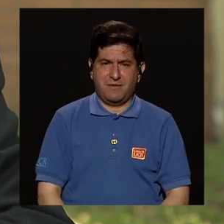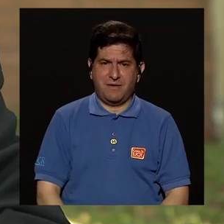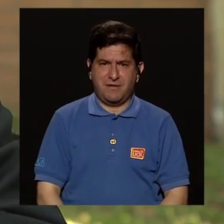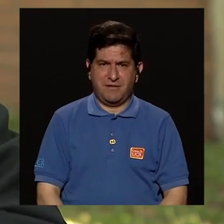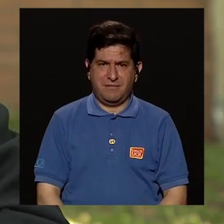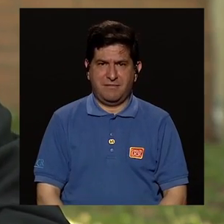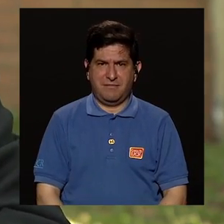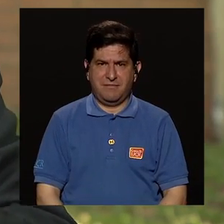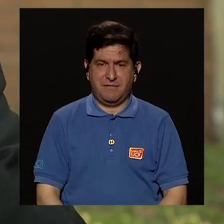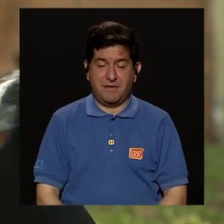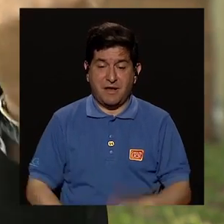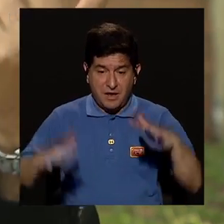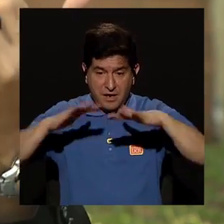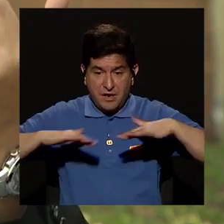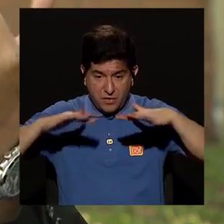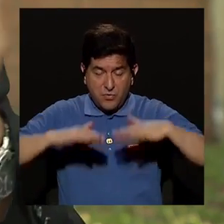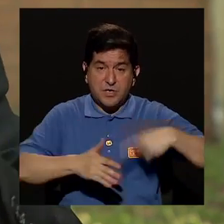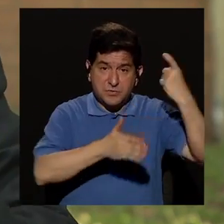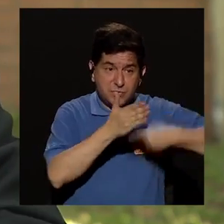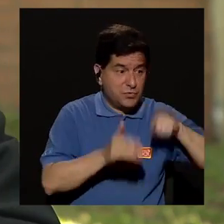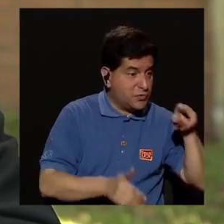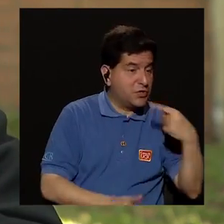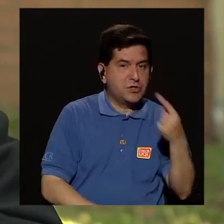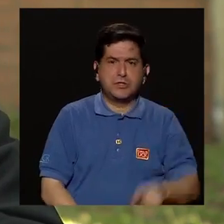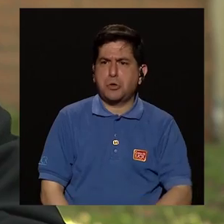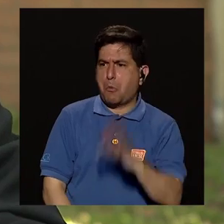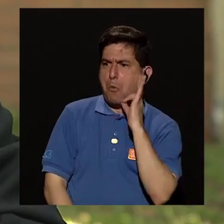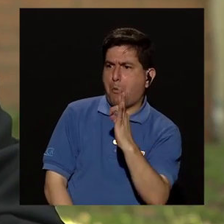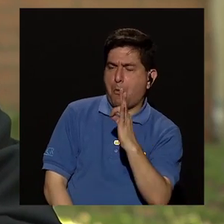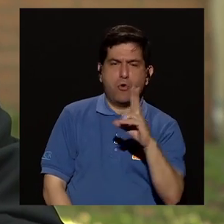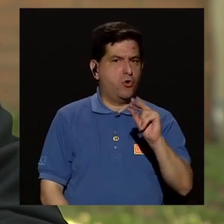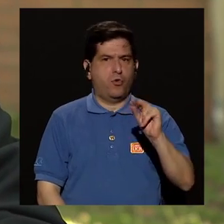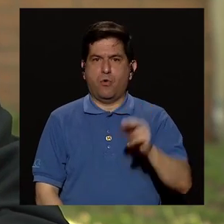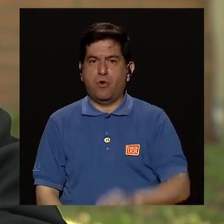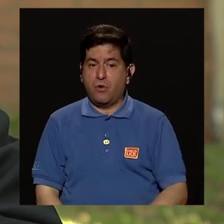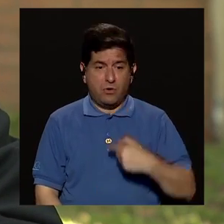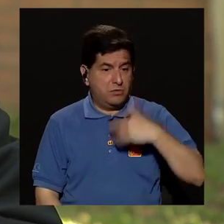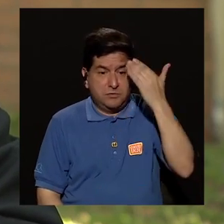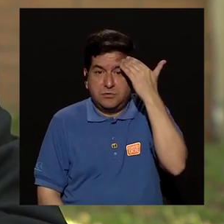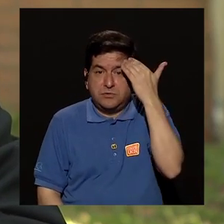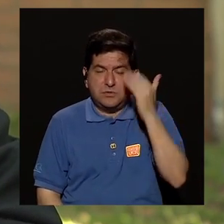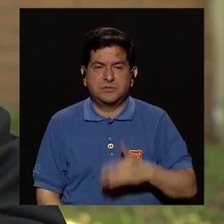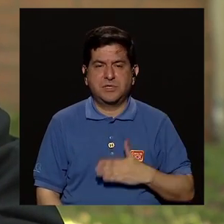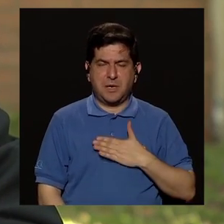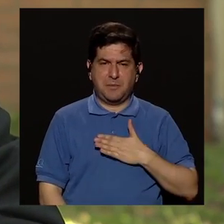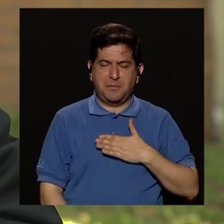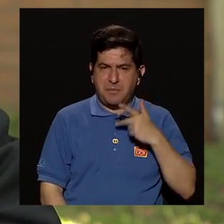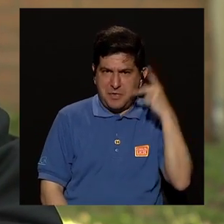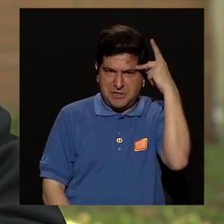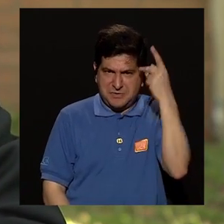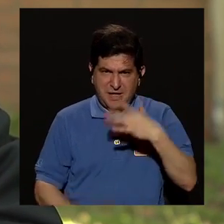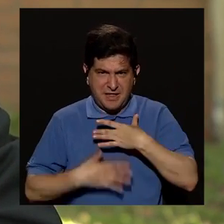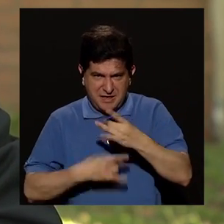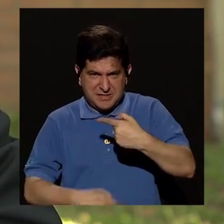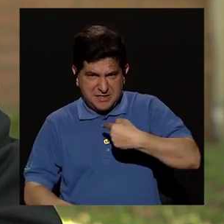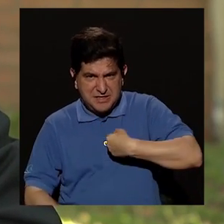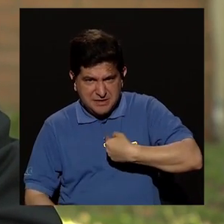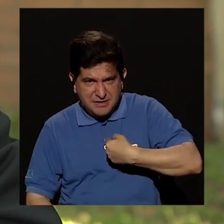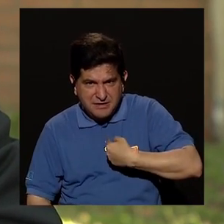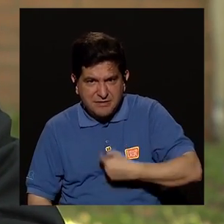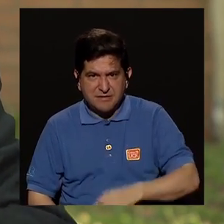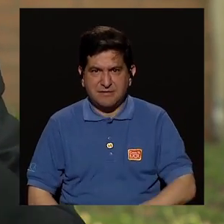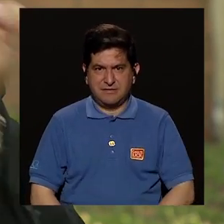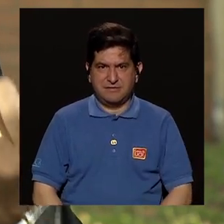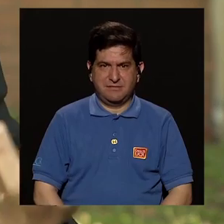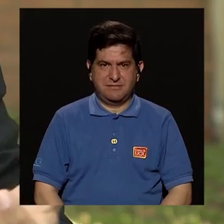de los otros adolescentes que en un ambiente más rígido le dicen ay que dichoso dicen no es que yo no sé si yo a mi mamá o a mi papá le interesa un algo